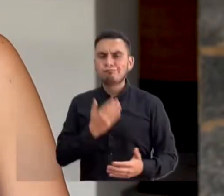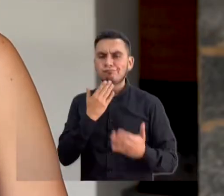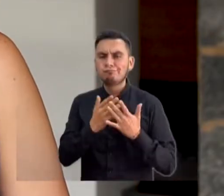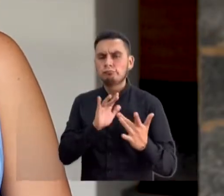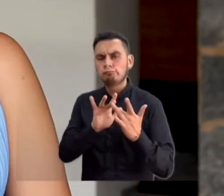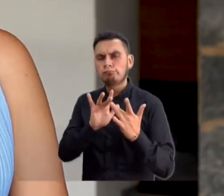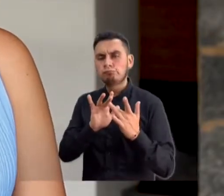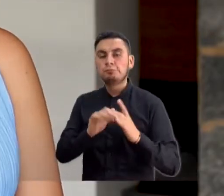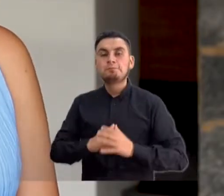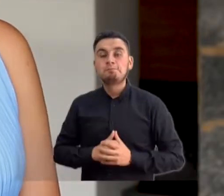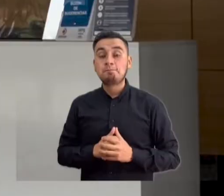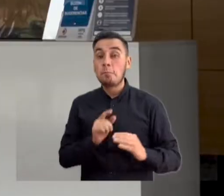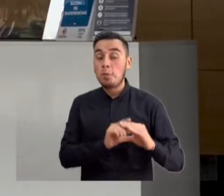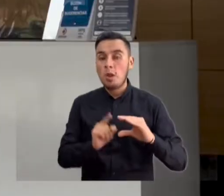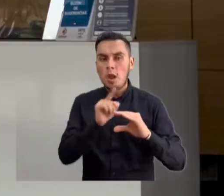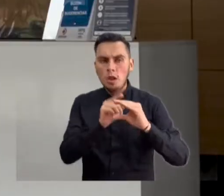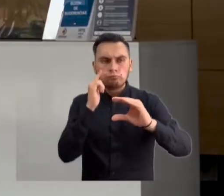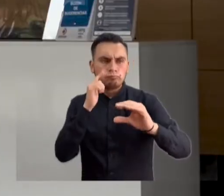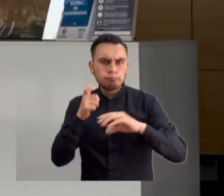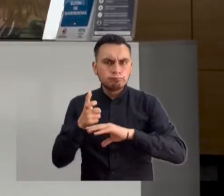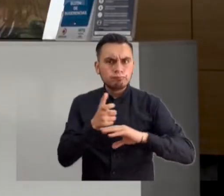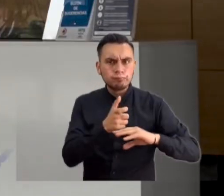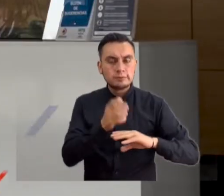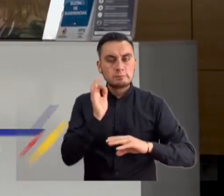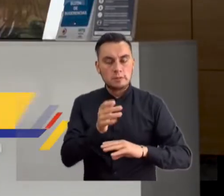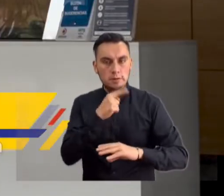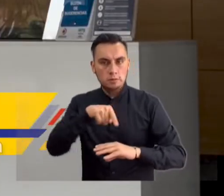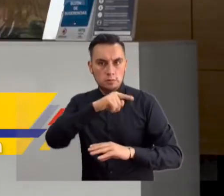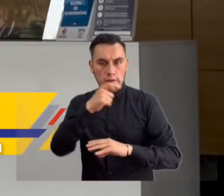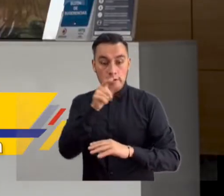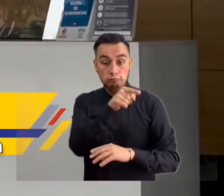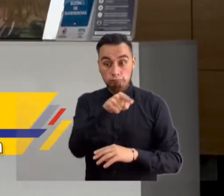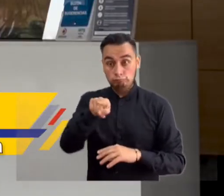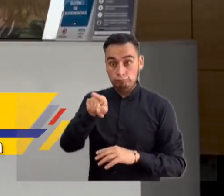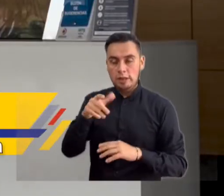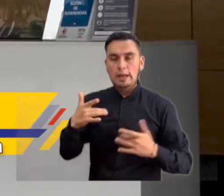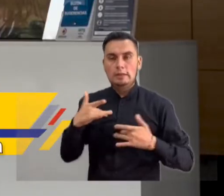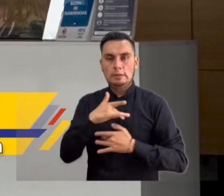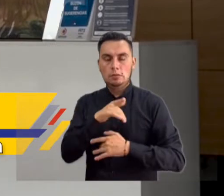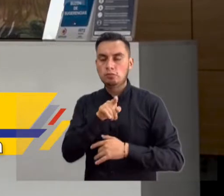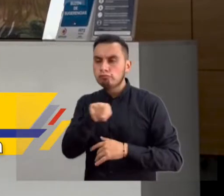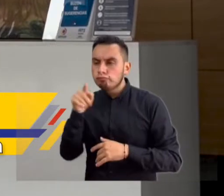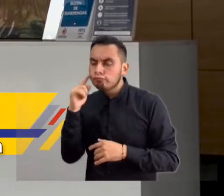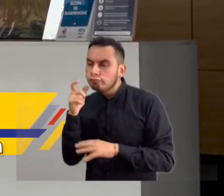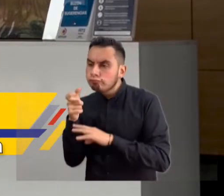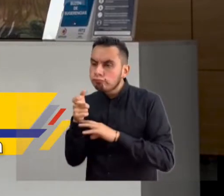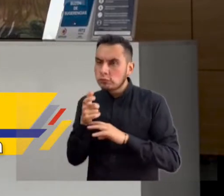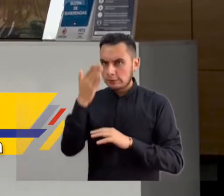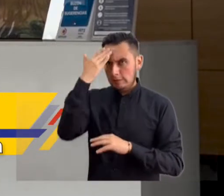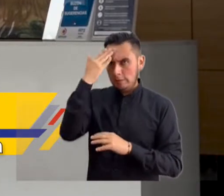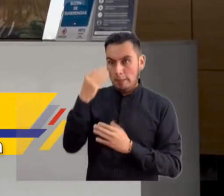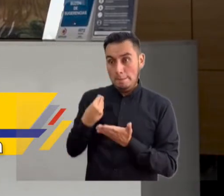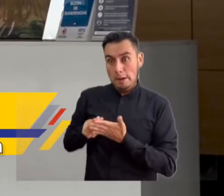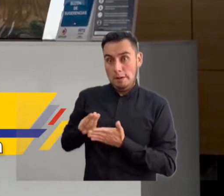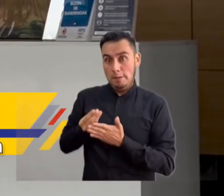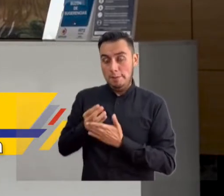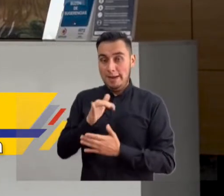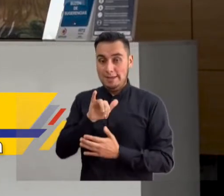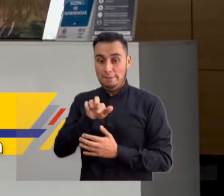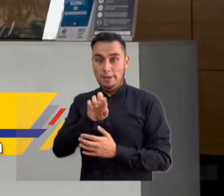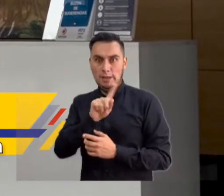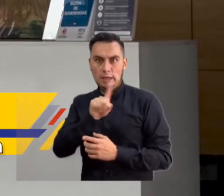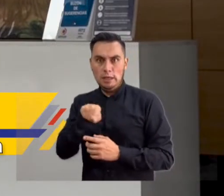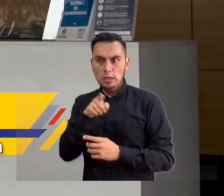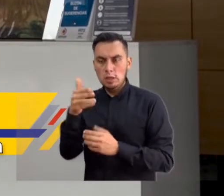Gracias por seguir con nosotros. La Contraloría General de la República, mediante su delegada de salud, evidenció que el porcentaje de pago a las